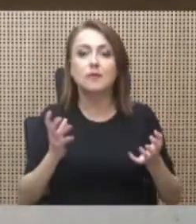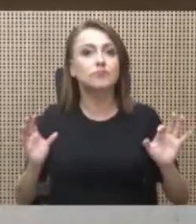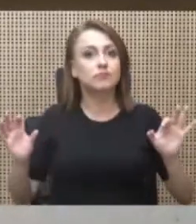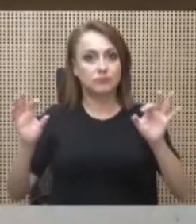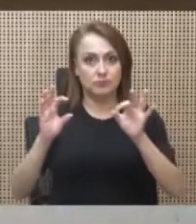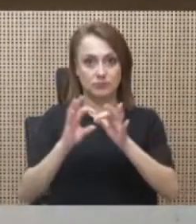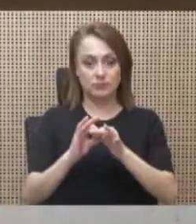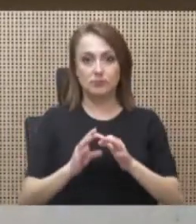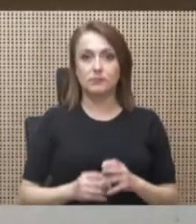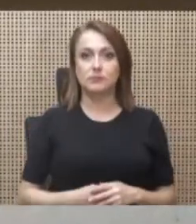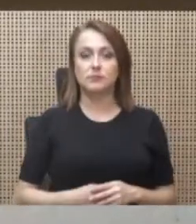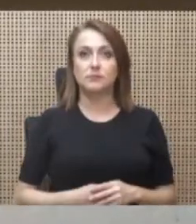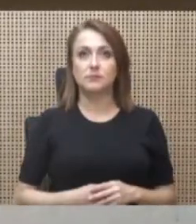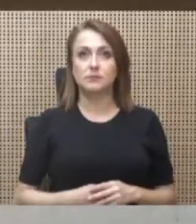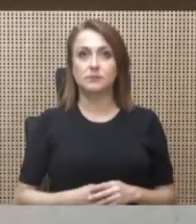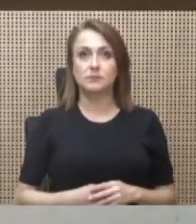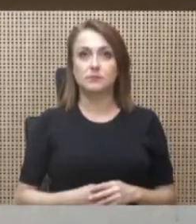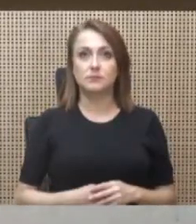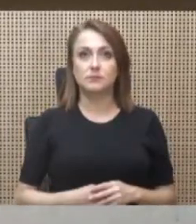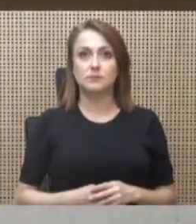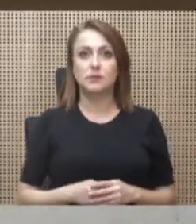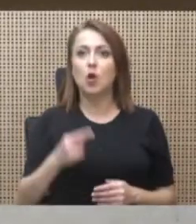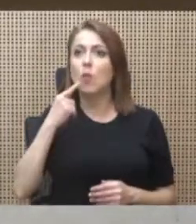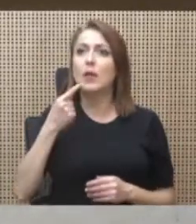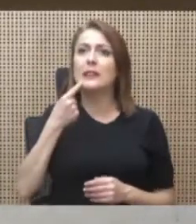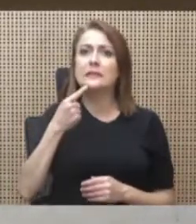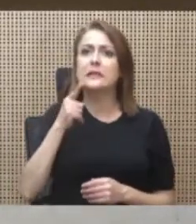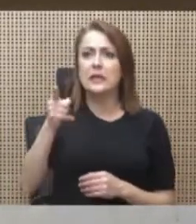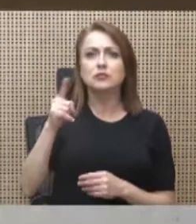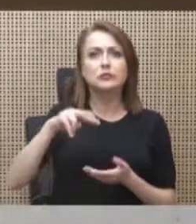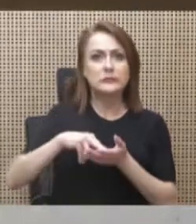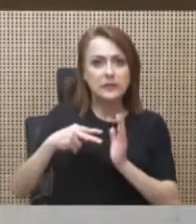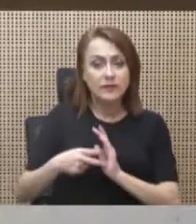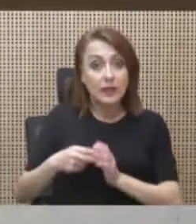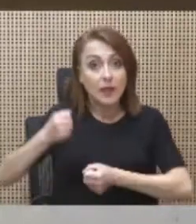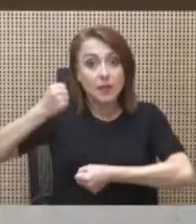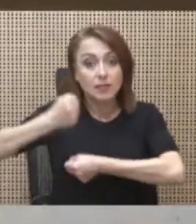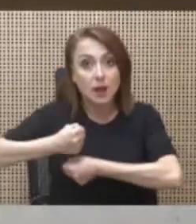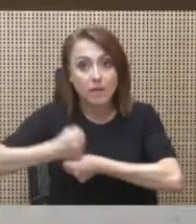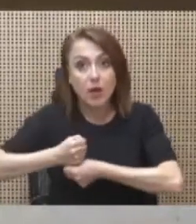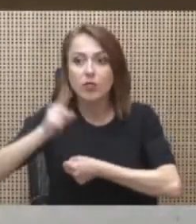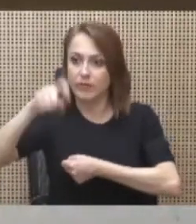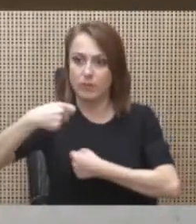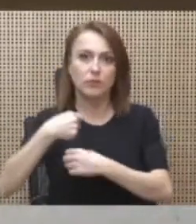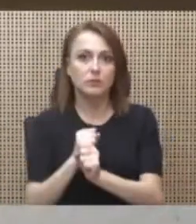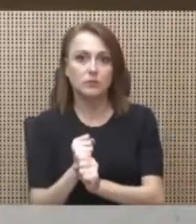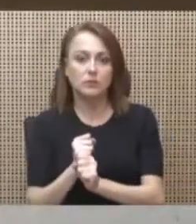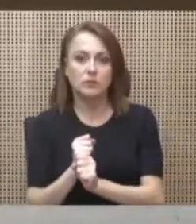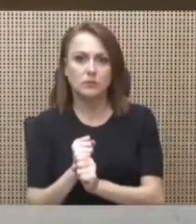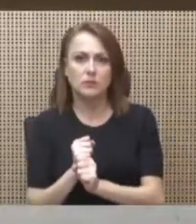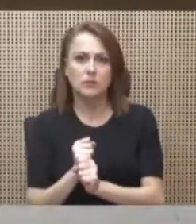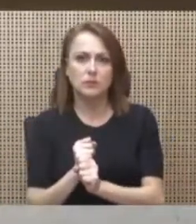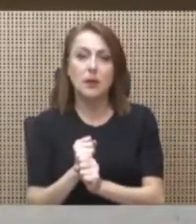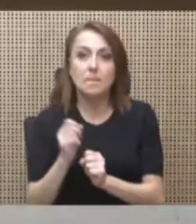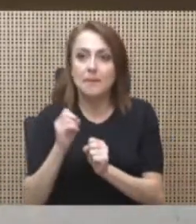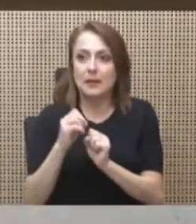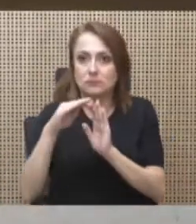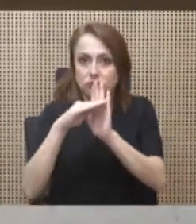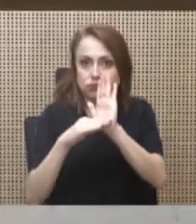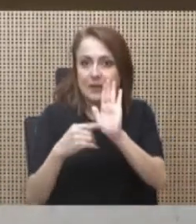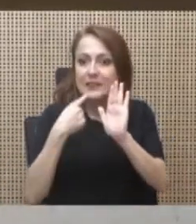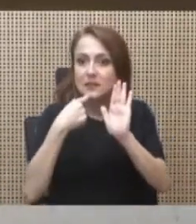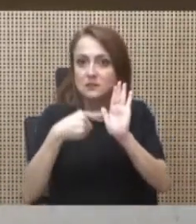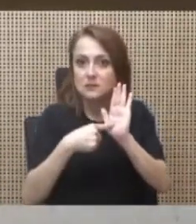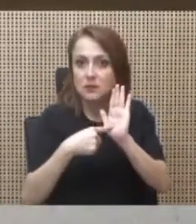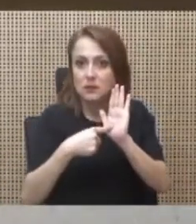insistir de que eso implica que el trabajo que tenemos que hacer basado en el mandato que tenemos,